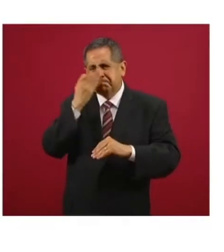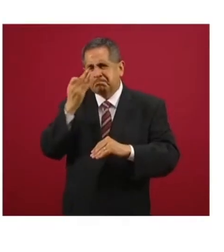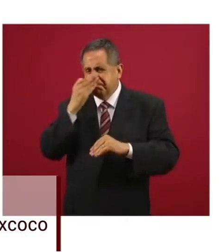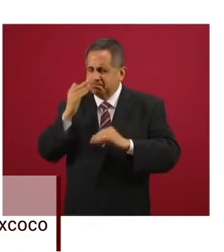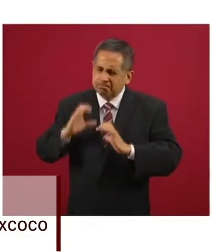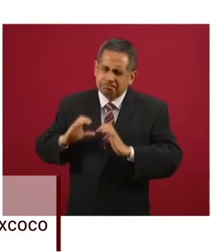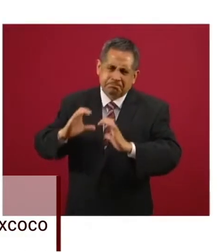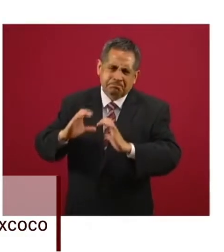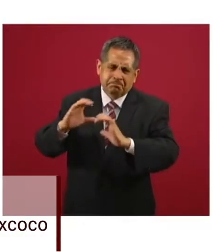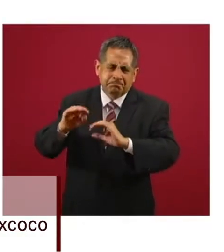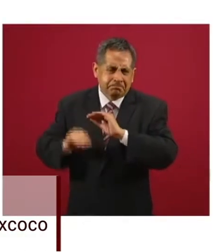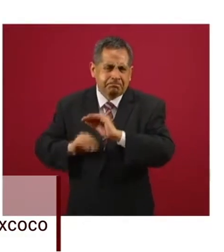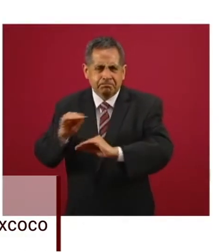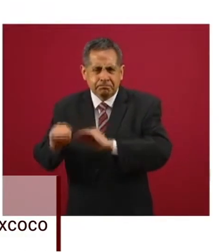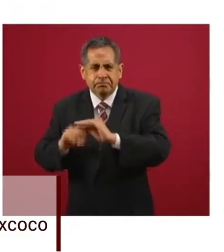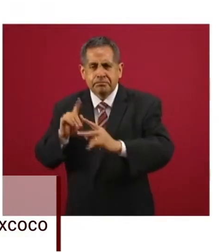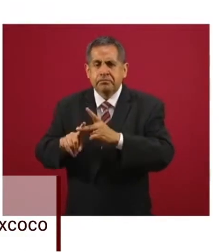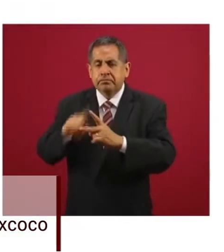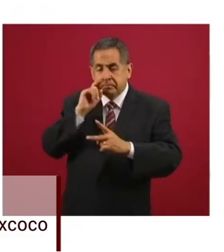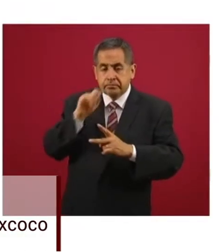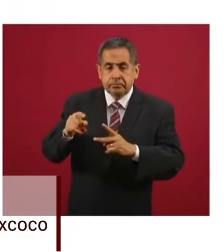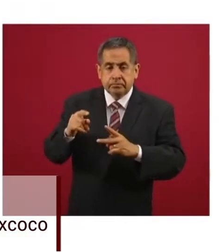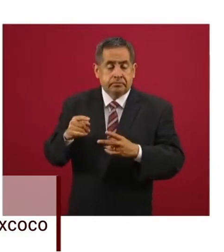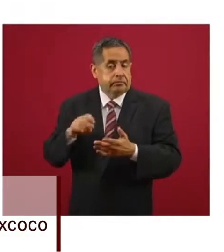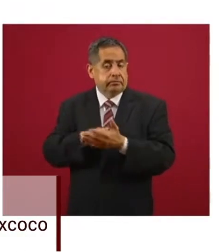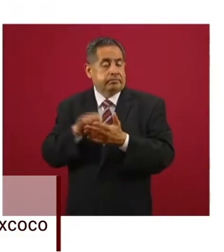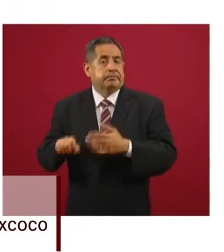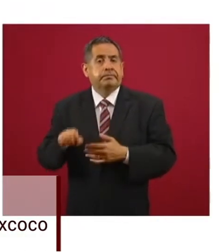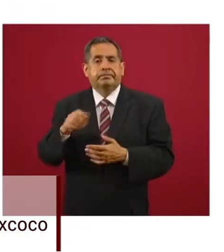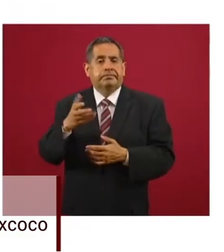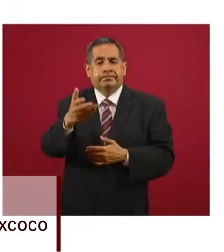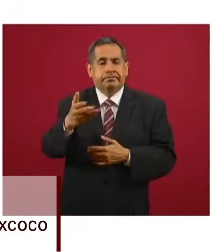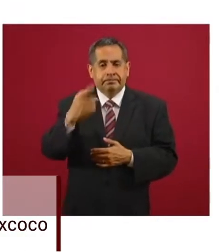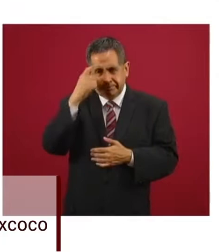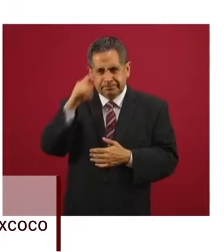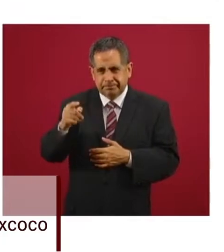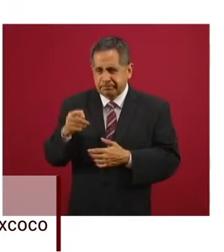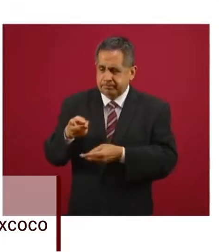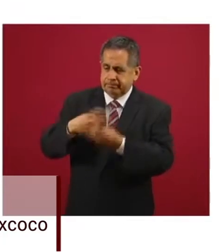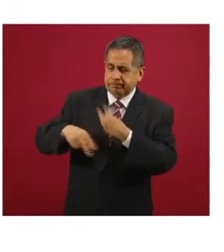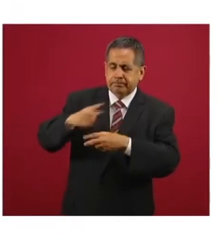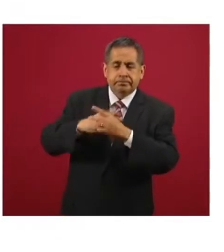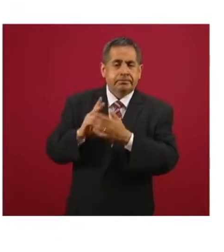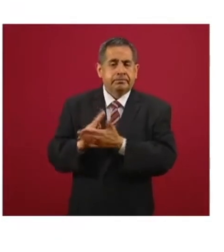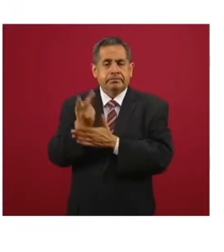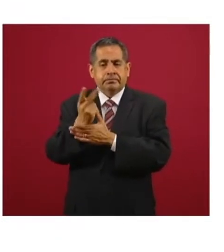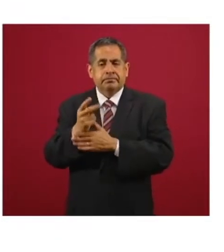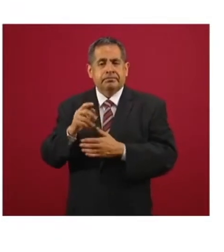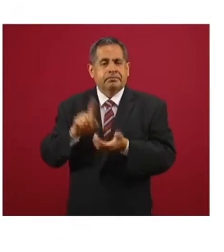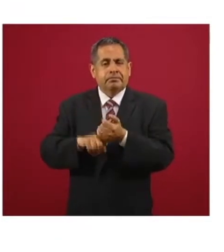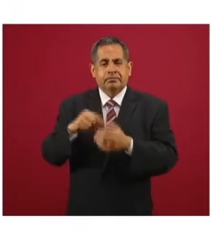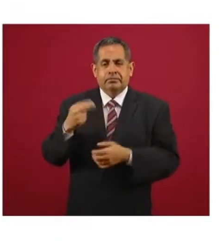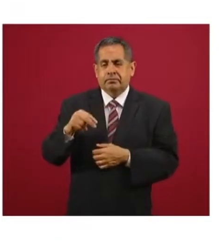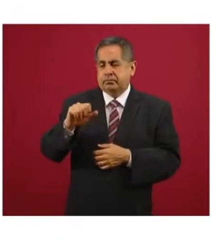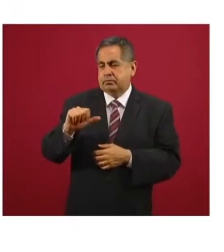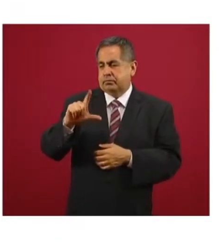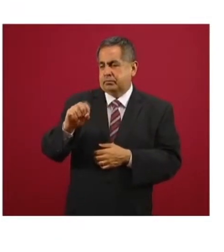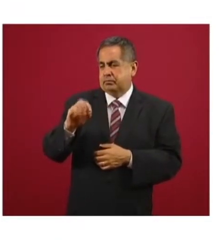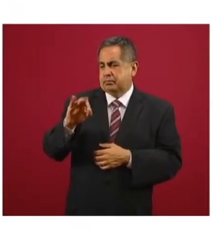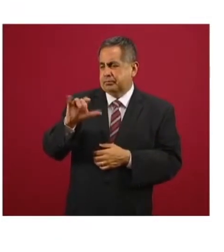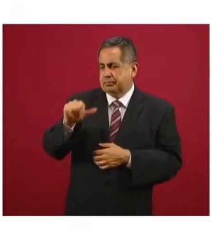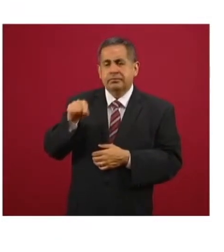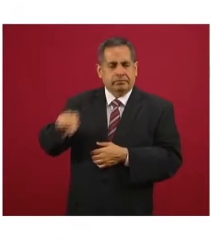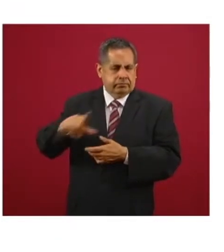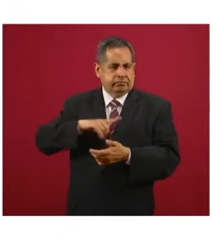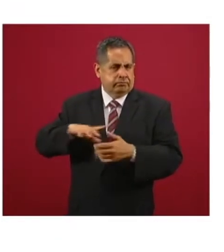Y vamos a llevar a cabo construcción de cierta infraestructura, como por ejemplo una estructura de reproducción de vegetación alófila, que es la que puede crecer en la zona.